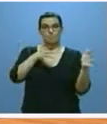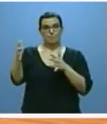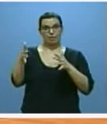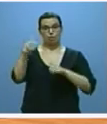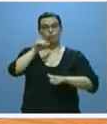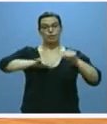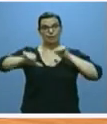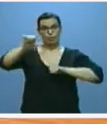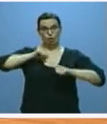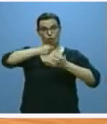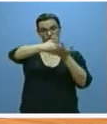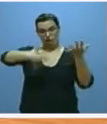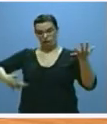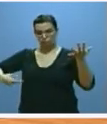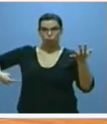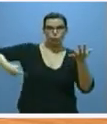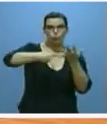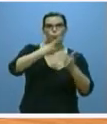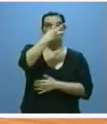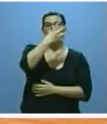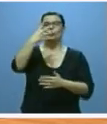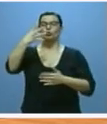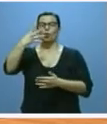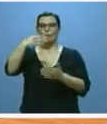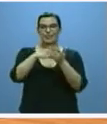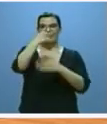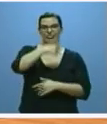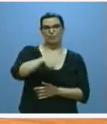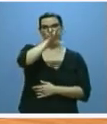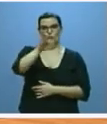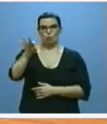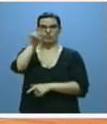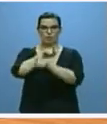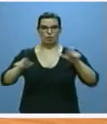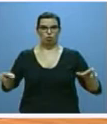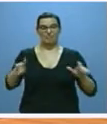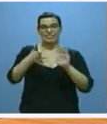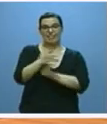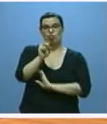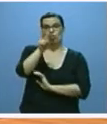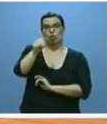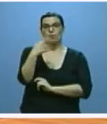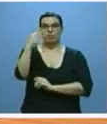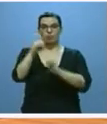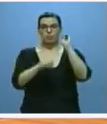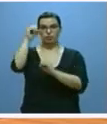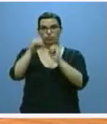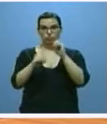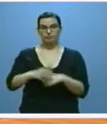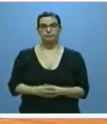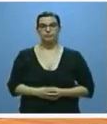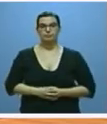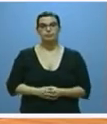quirúrgica en 4.150 pacientes es decir un 12,5% y se había